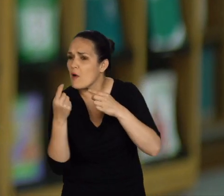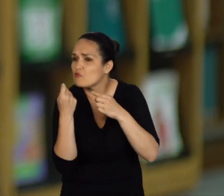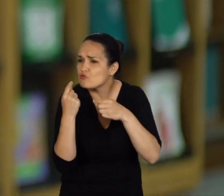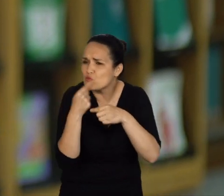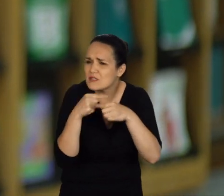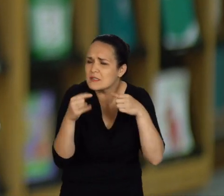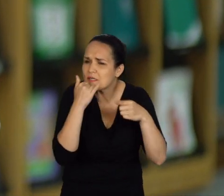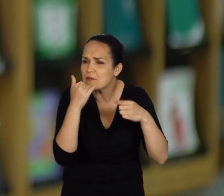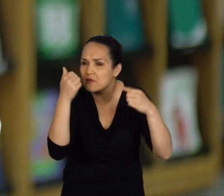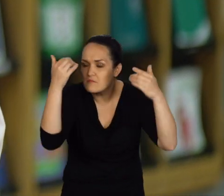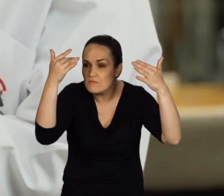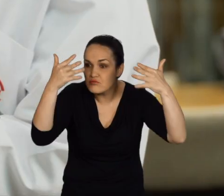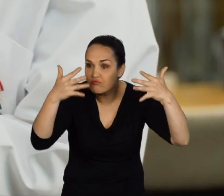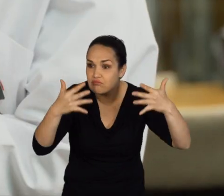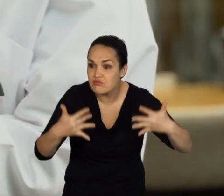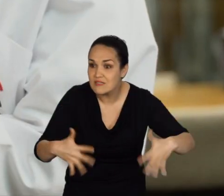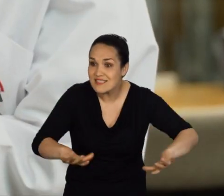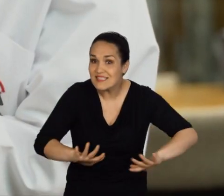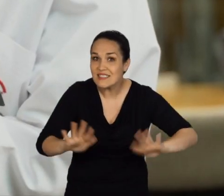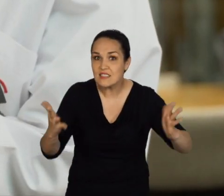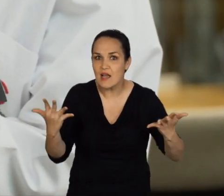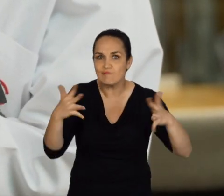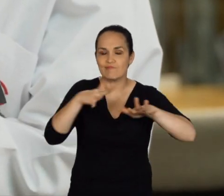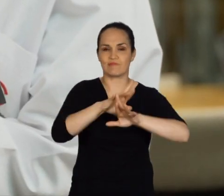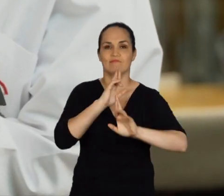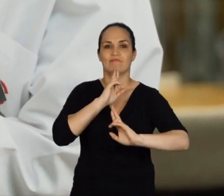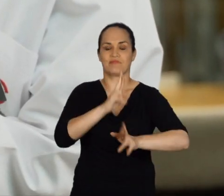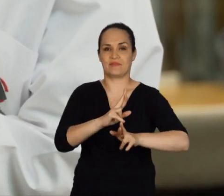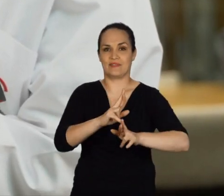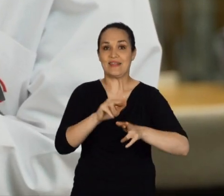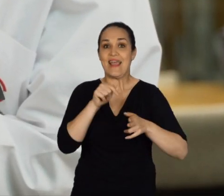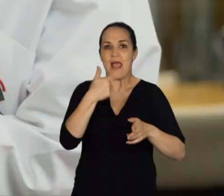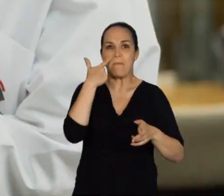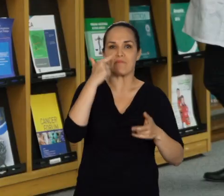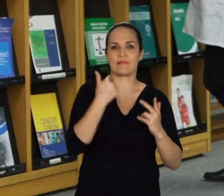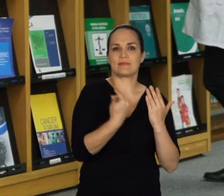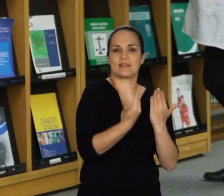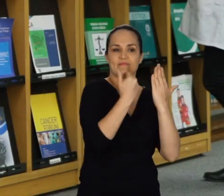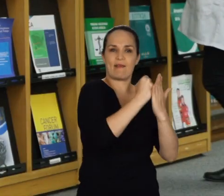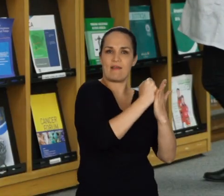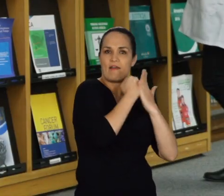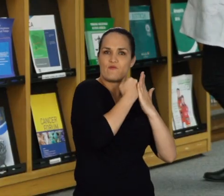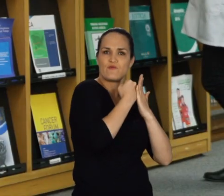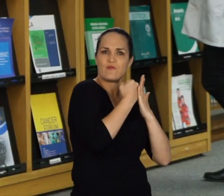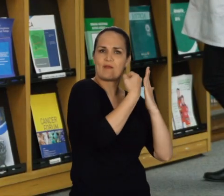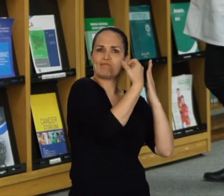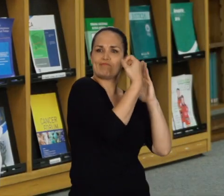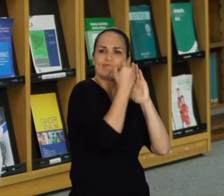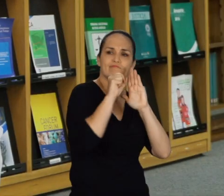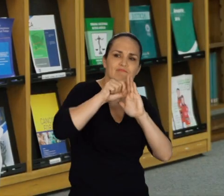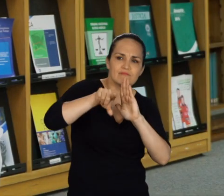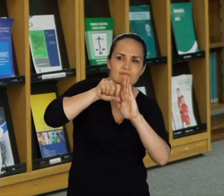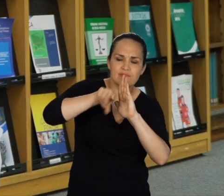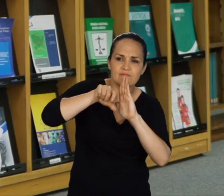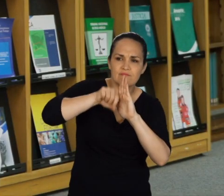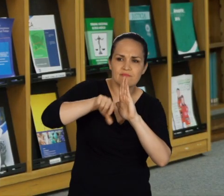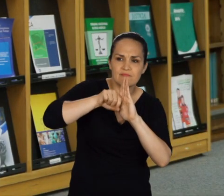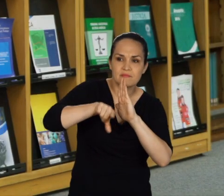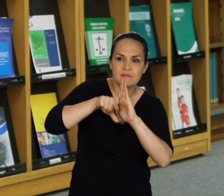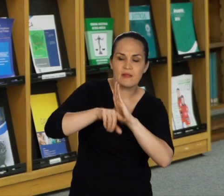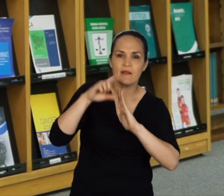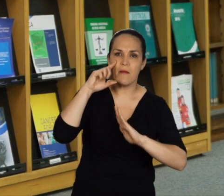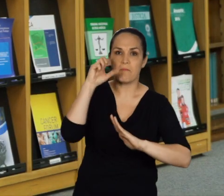presentado durante la última semana. Así como con el resultado de esta herramienta podemos detectar pacientes que necesitan ese